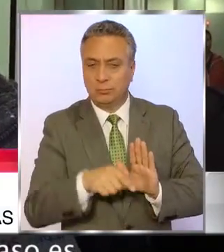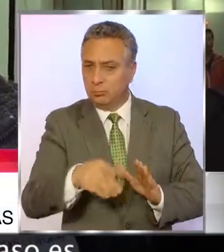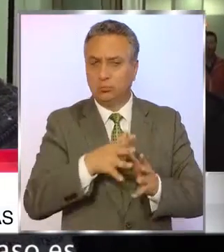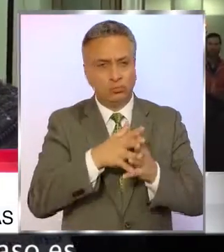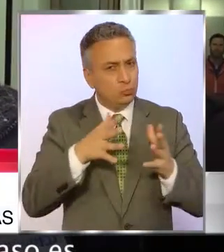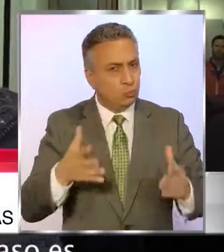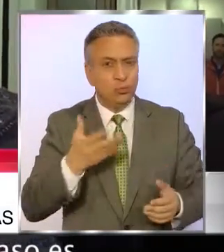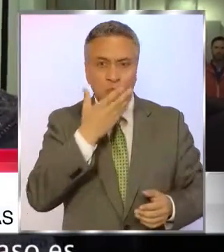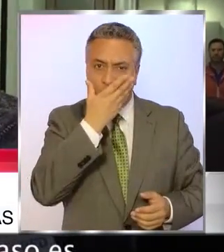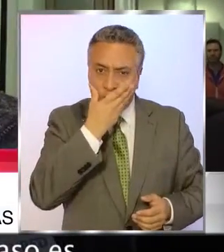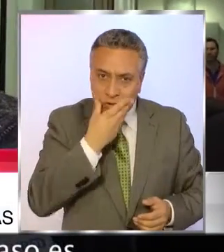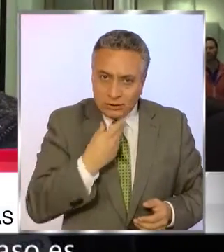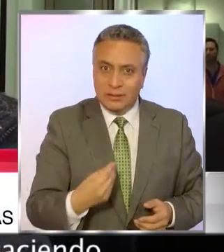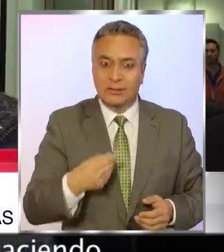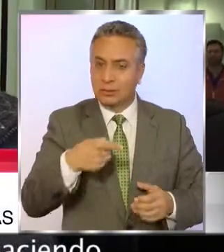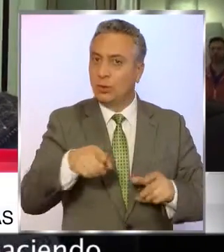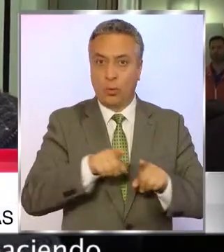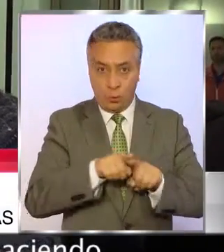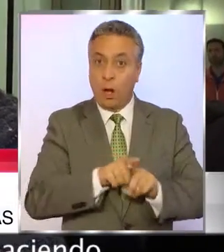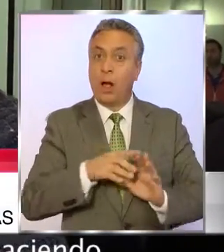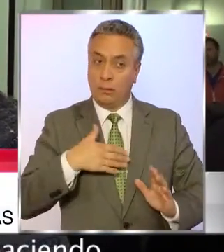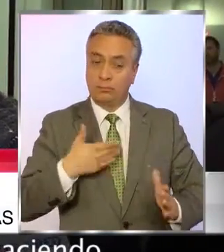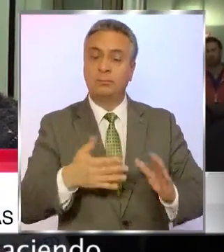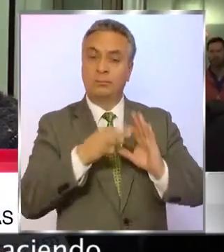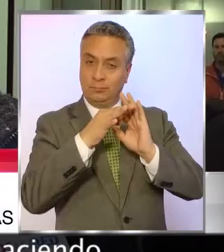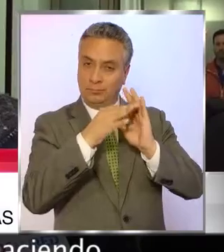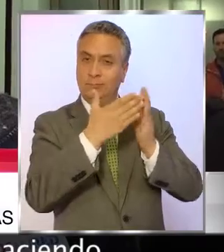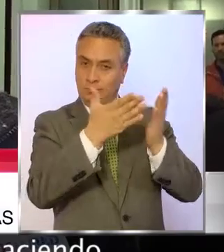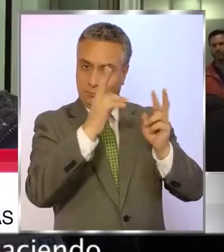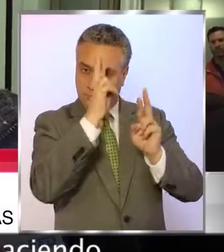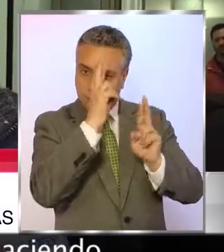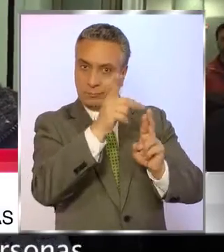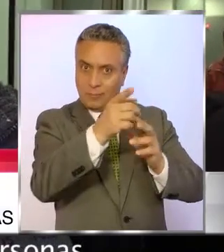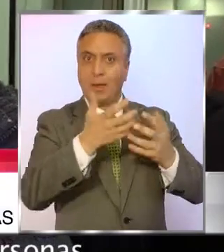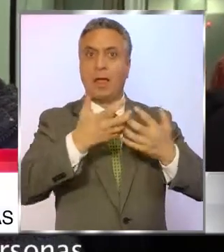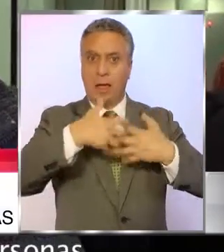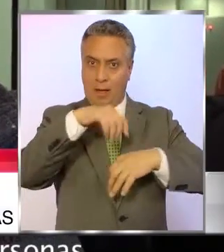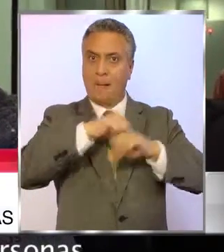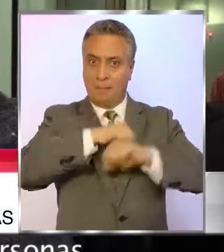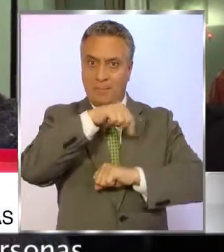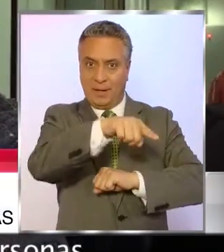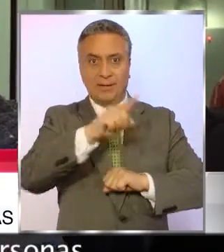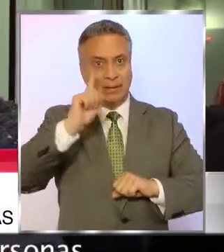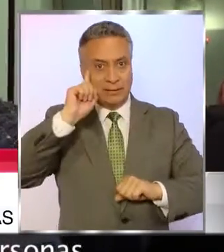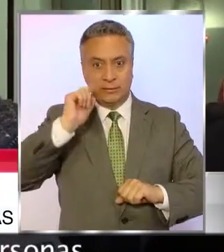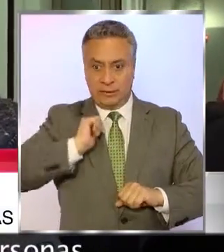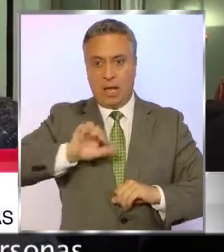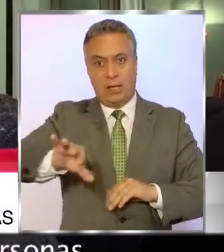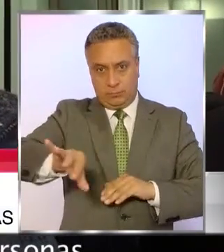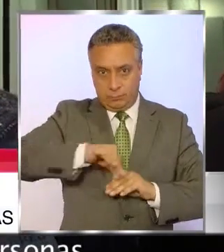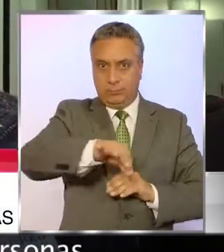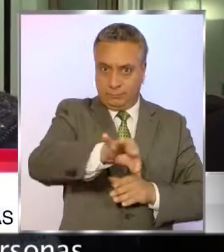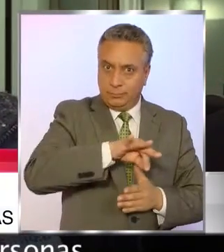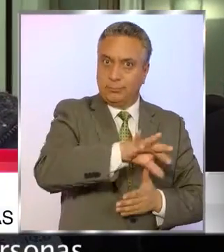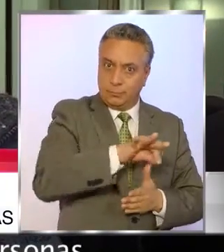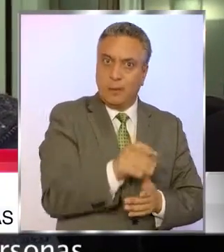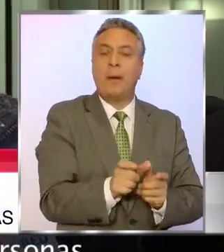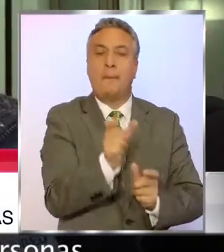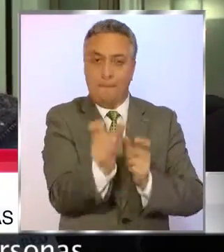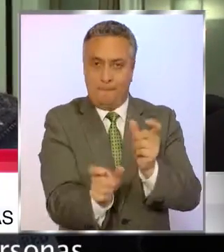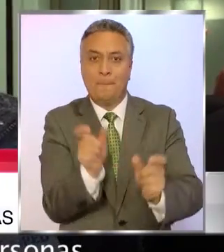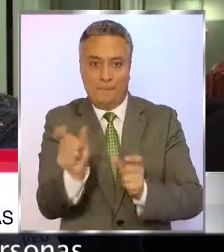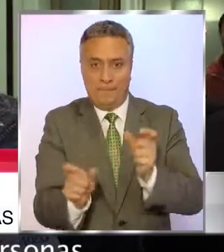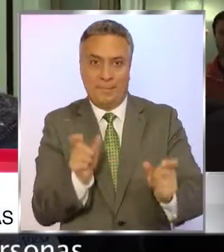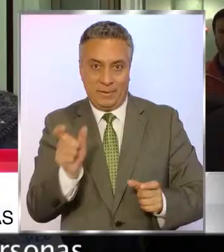bonito, en todo caso es muy loable lo que está haciendo la empresa, incluir a personas